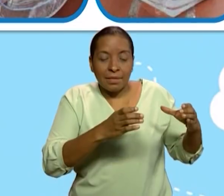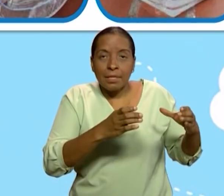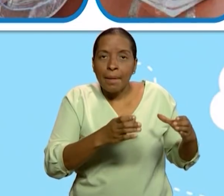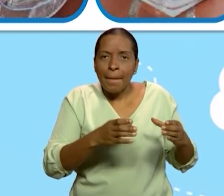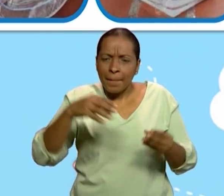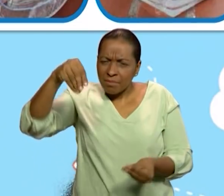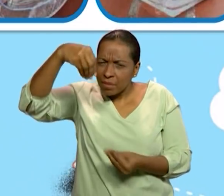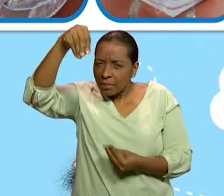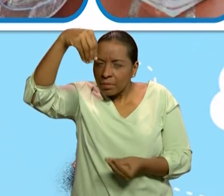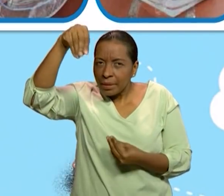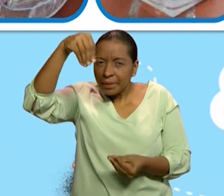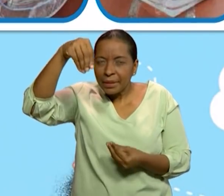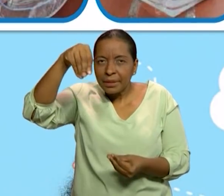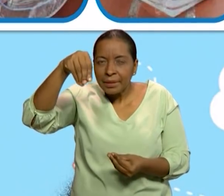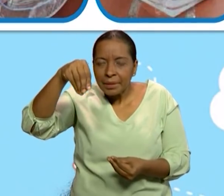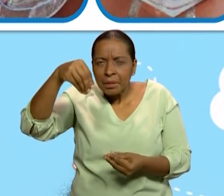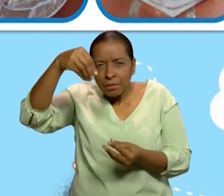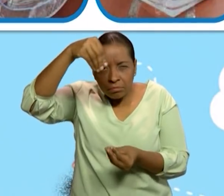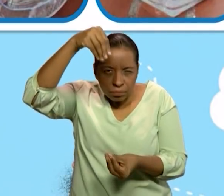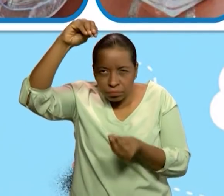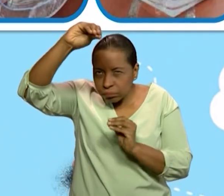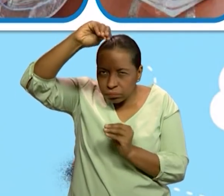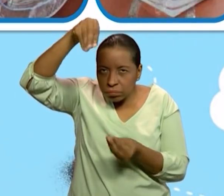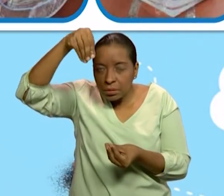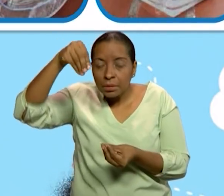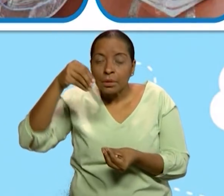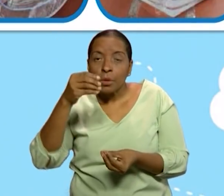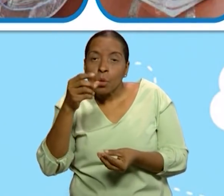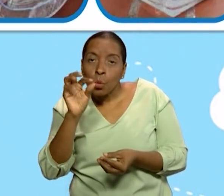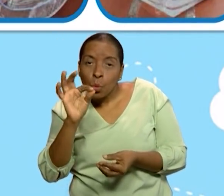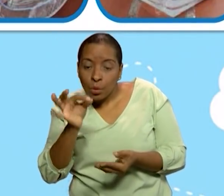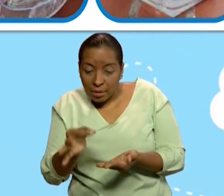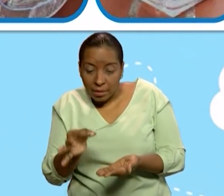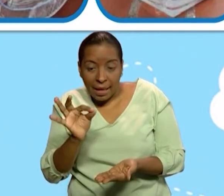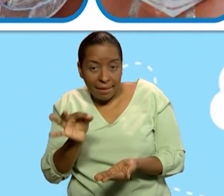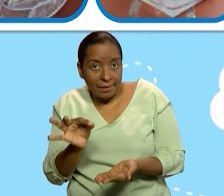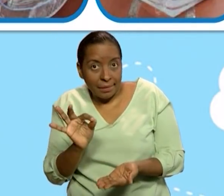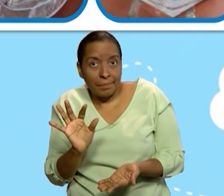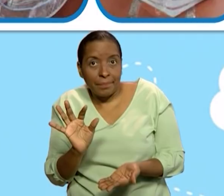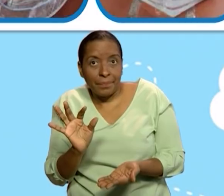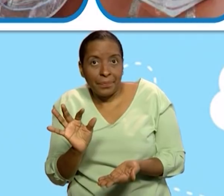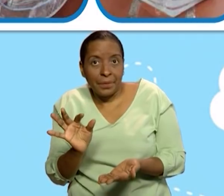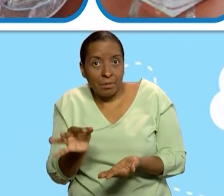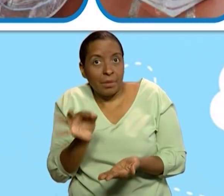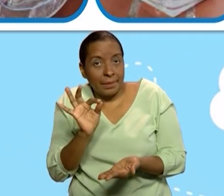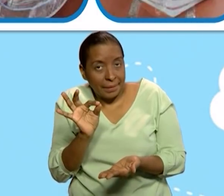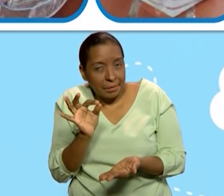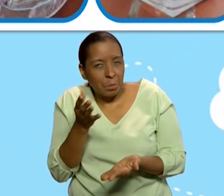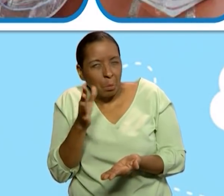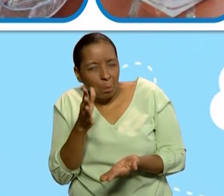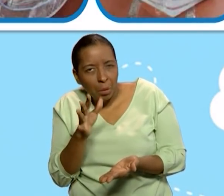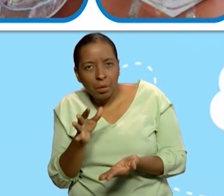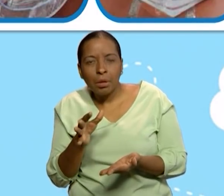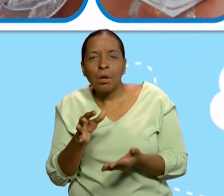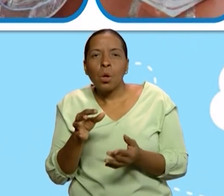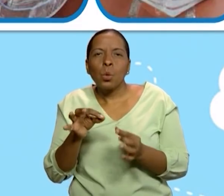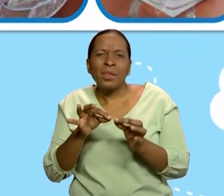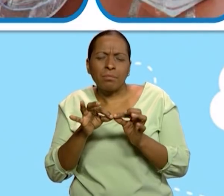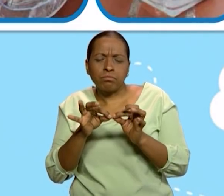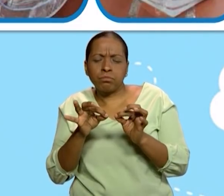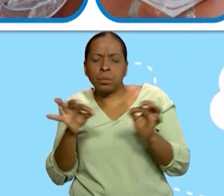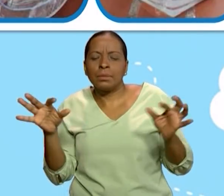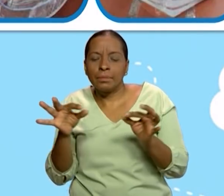plástico, cartucho transparente, una taza como para el café, una liga,